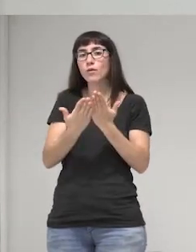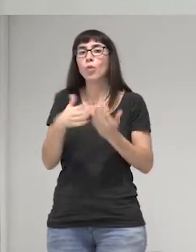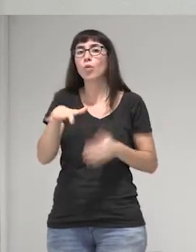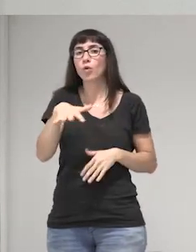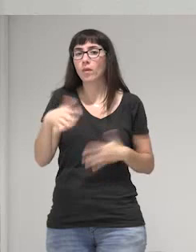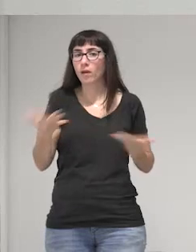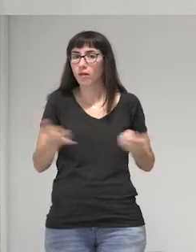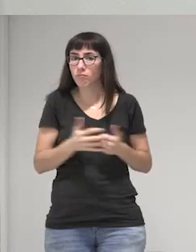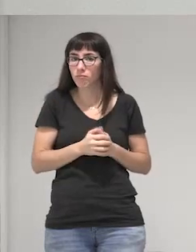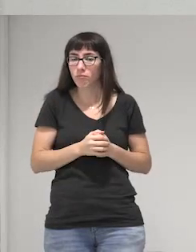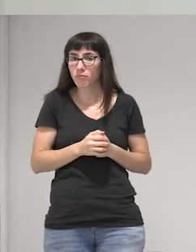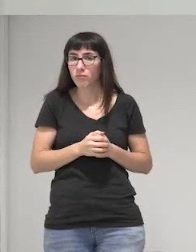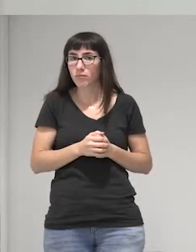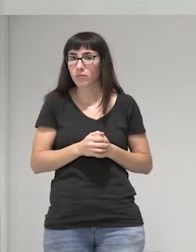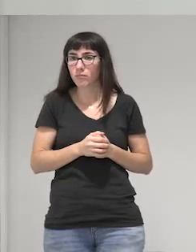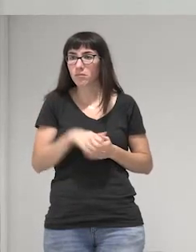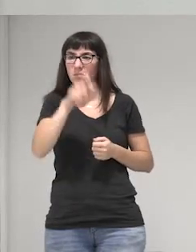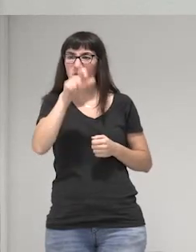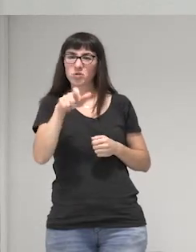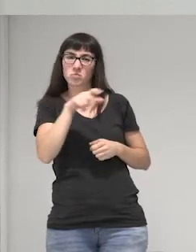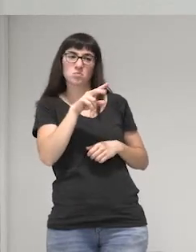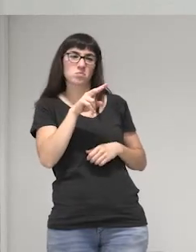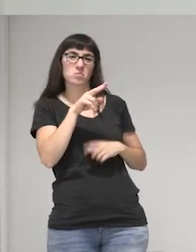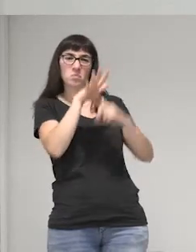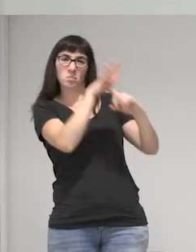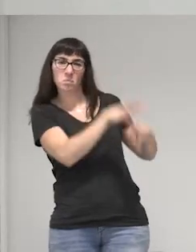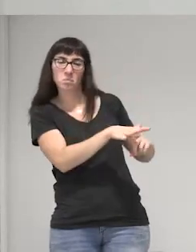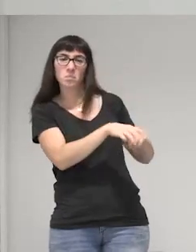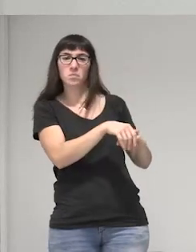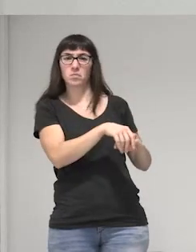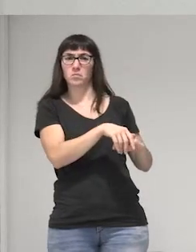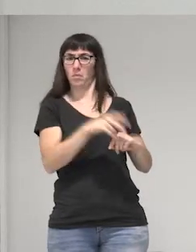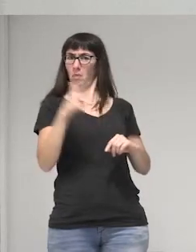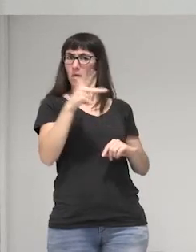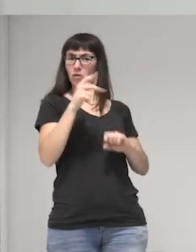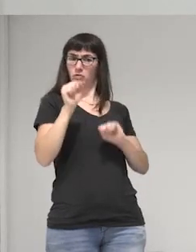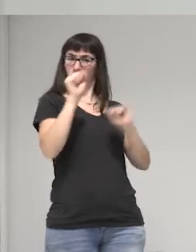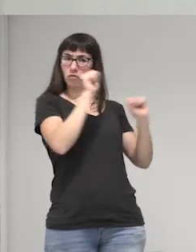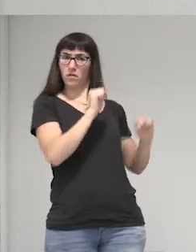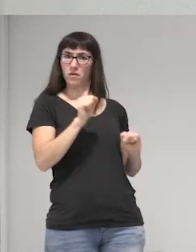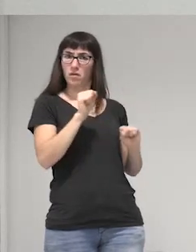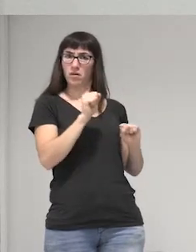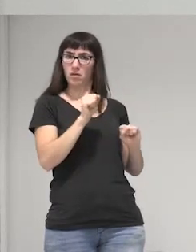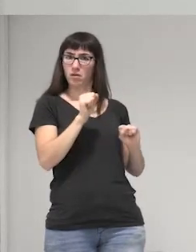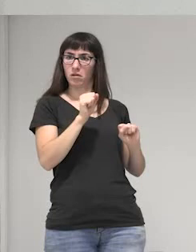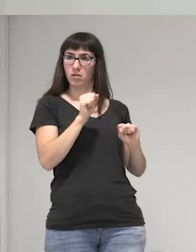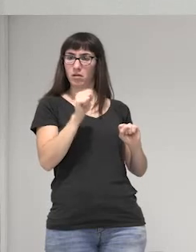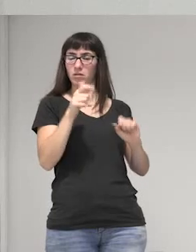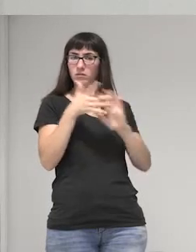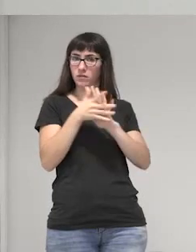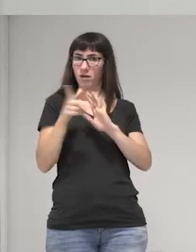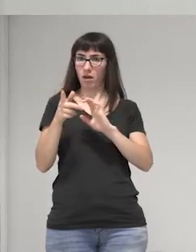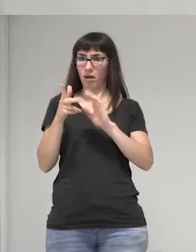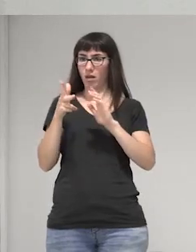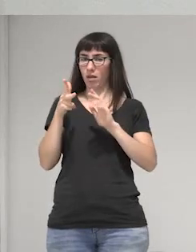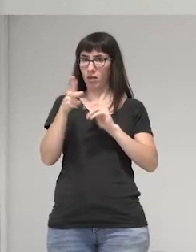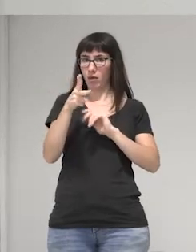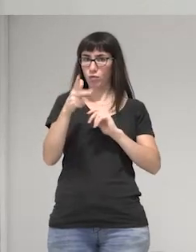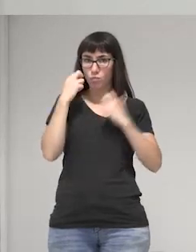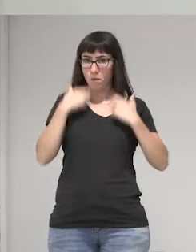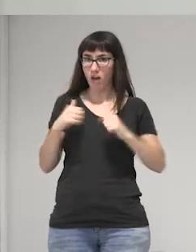toda persona que es discriminada y exige su derecho es defensora de su derecho es defensora de derecho humano